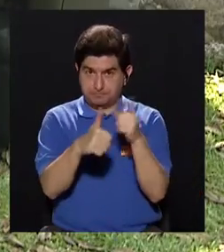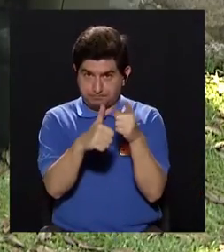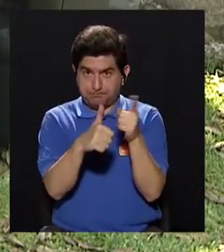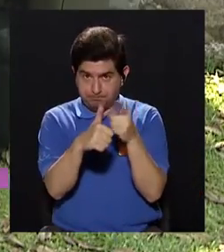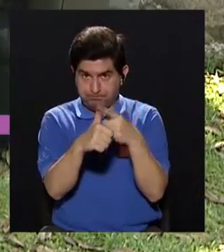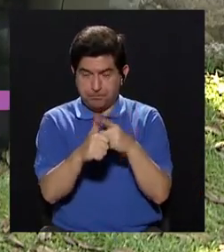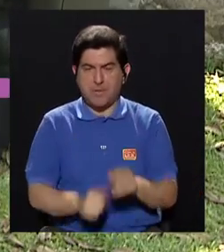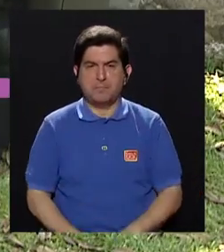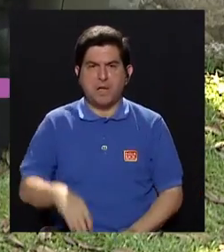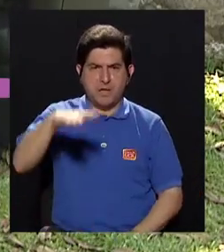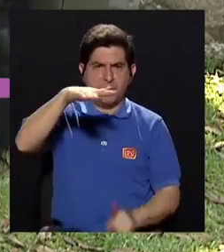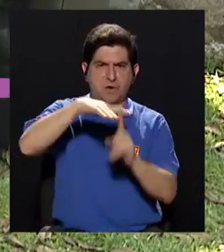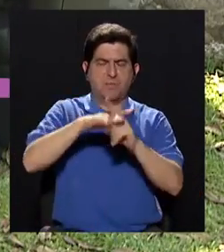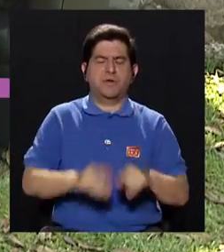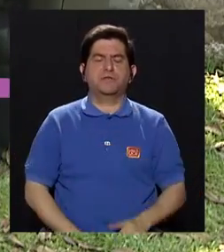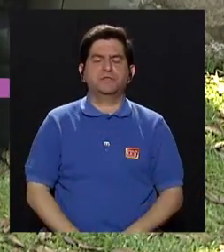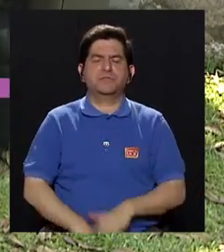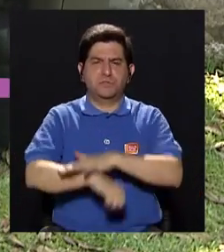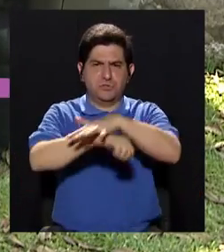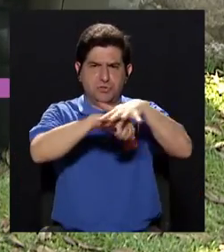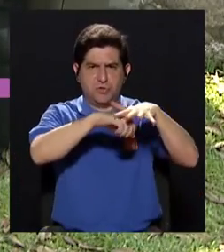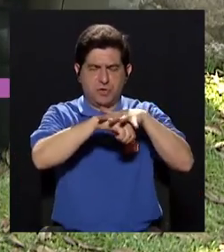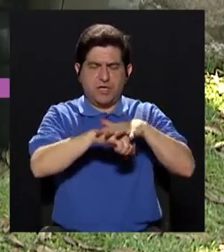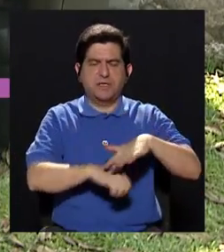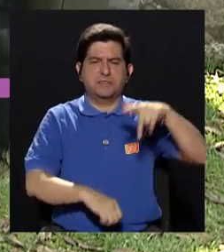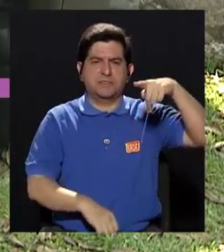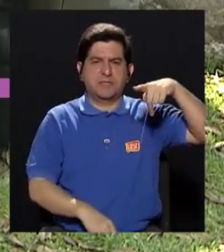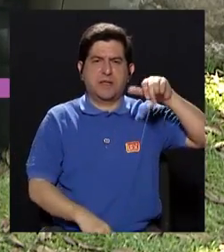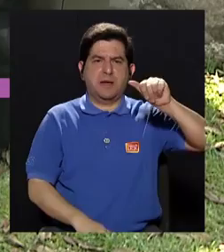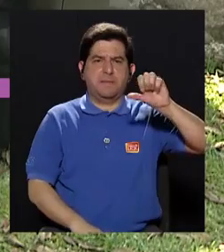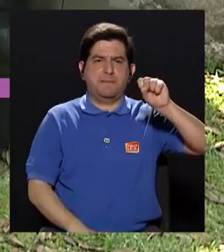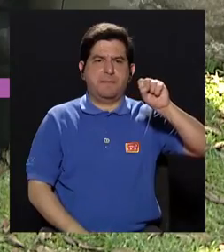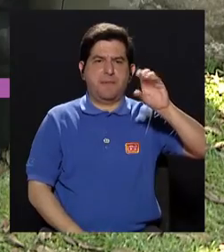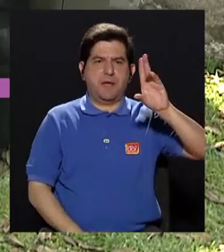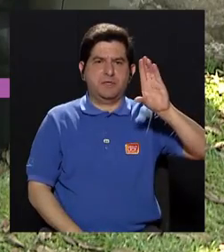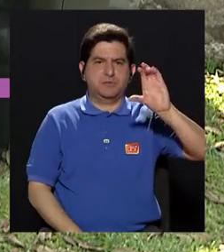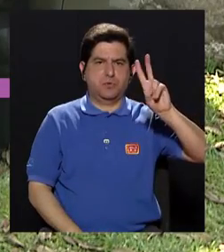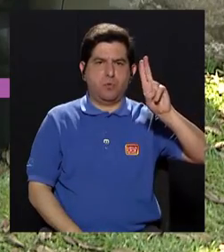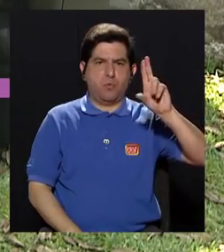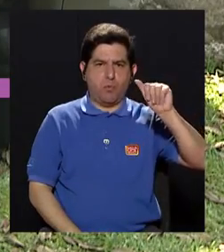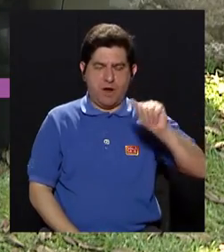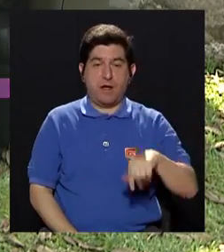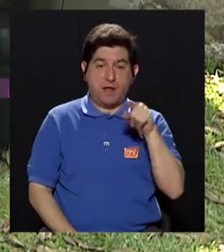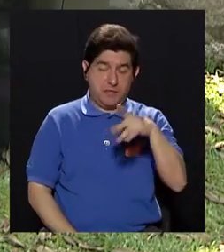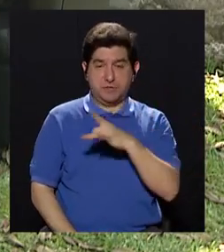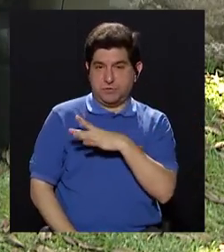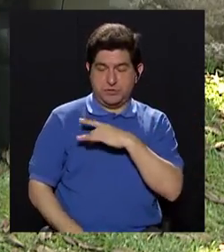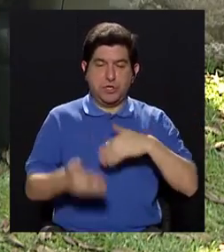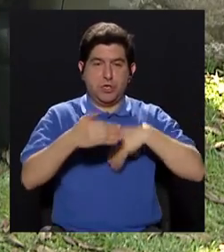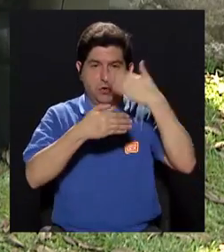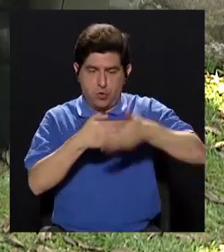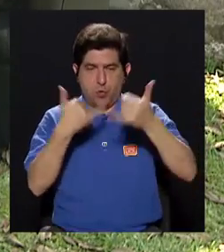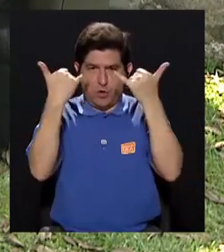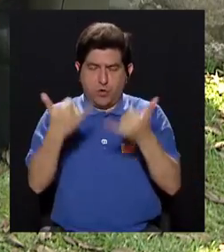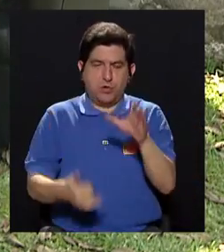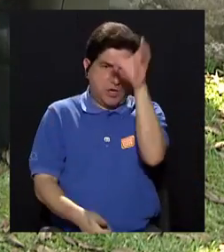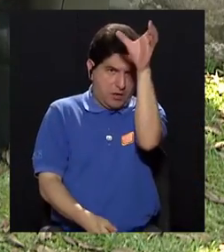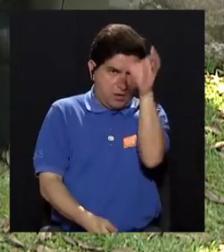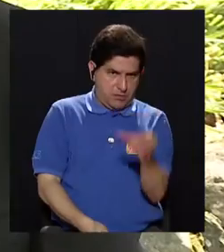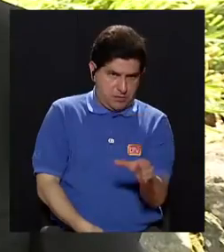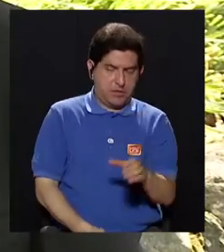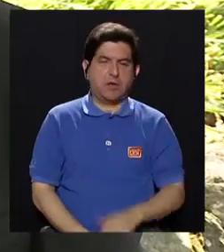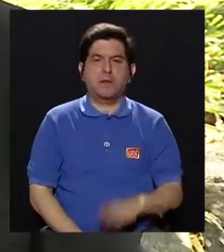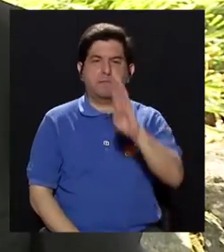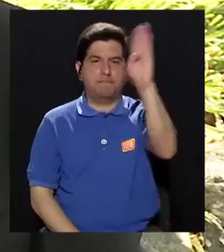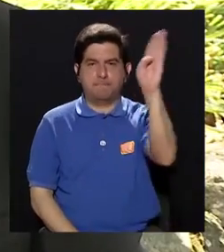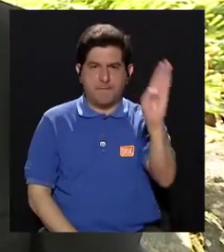Primero hubo un brote en la isla de Pascua que pertenece a Chile y luego se encontraron casos en el continente, específicamente